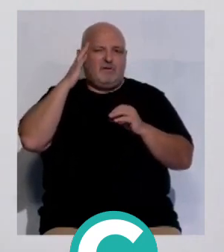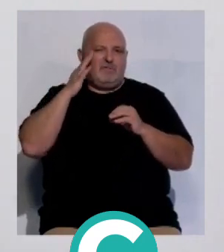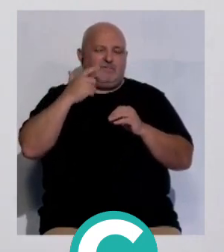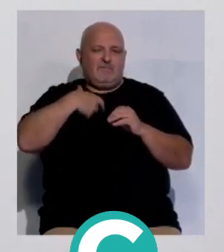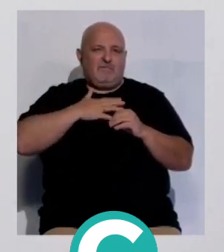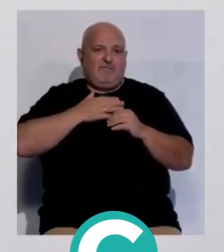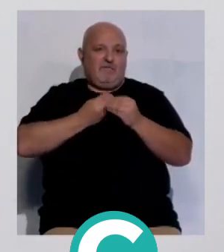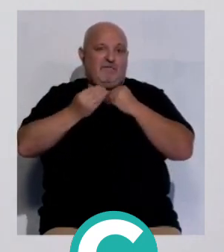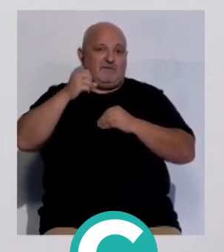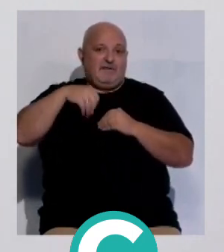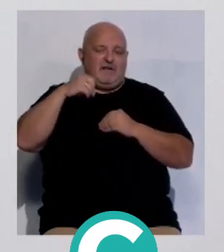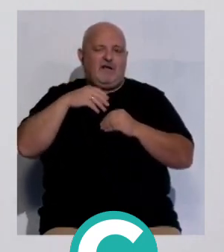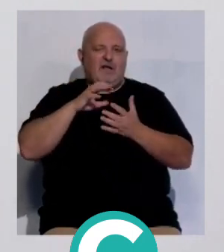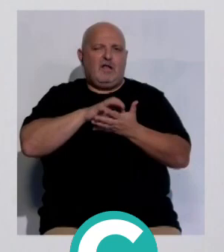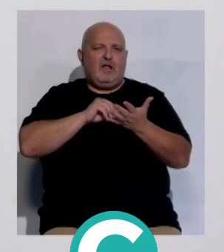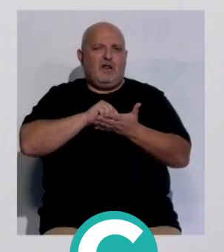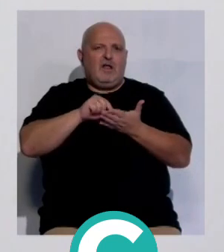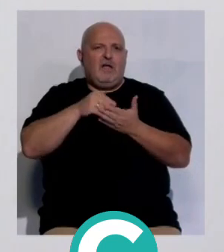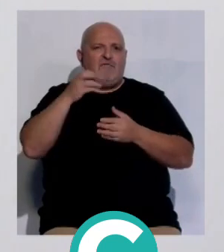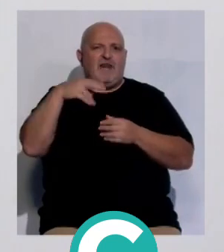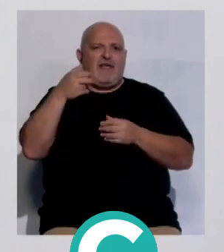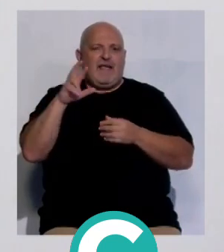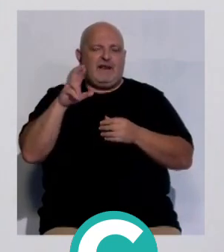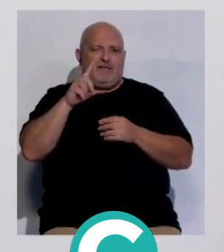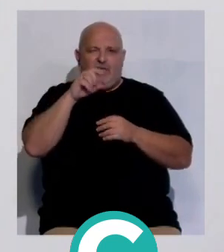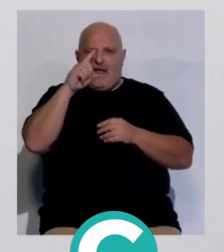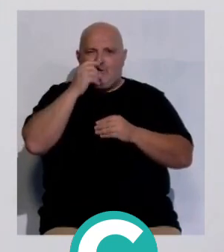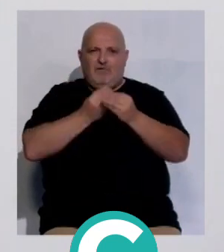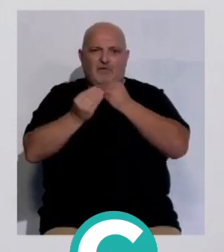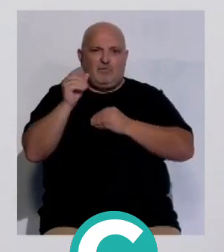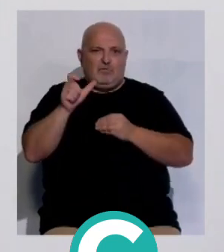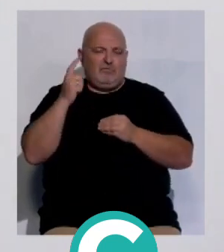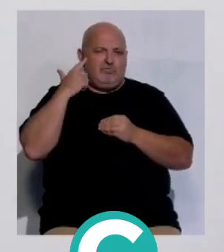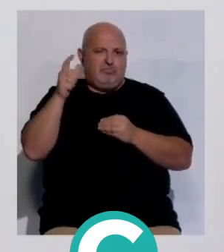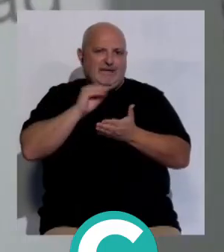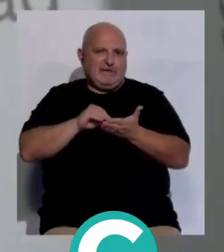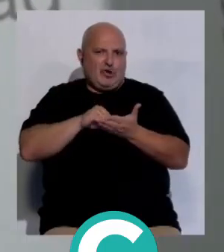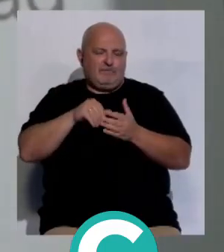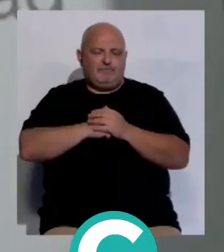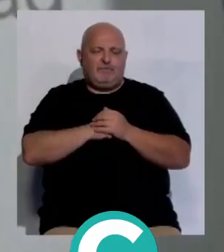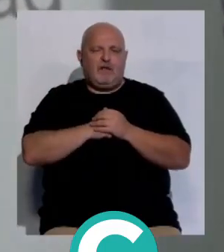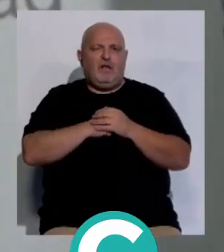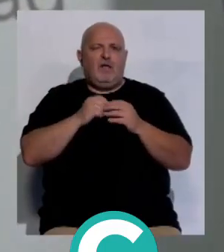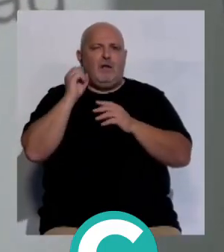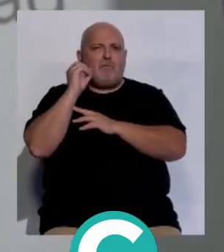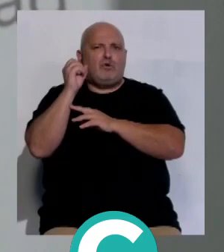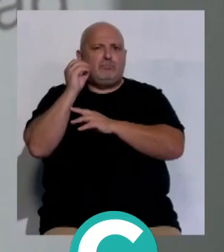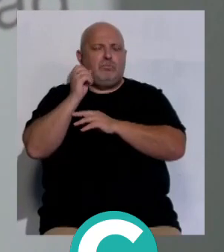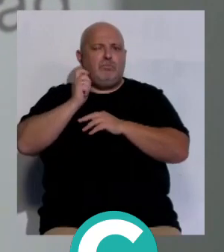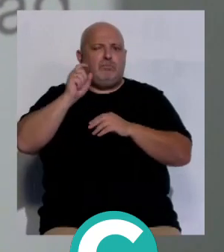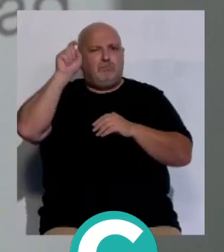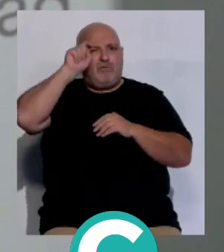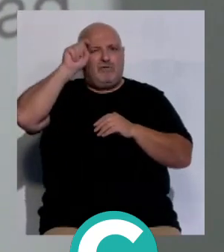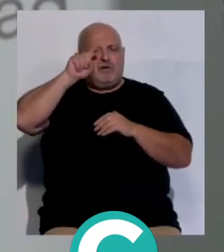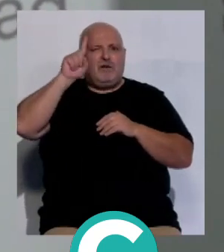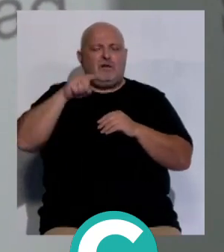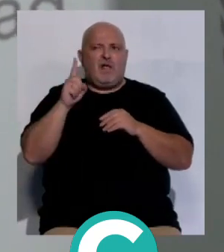cañailla al novelista Luis Berenguer en su centenario, en los cien años de su nacimiento. Entre el elenco de ponentes y profesorado